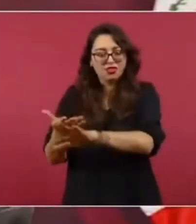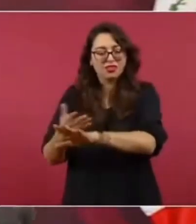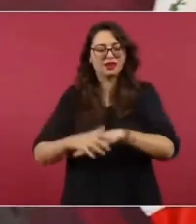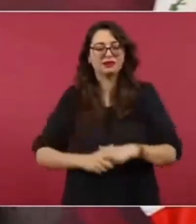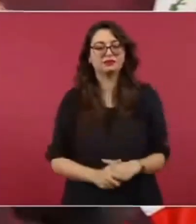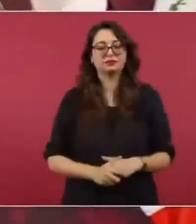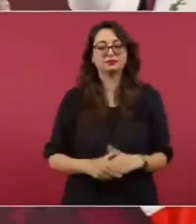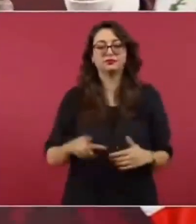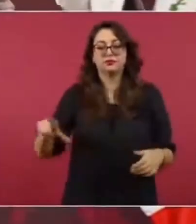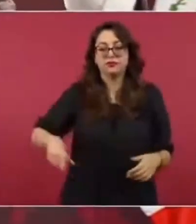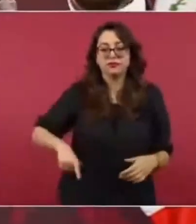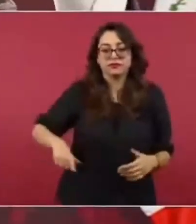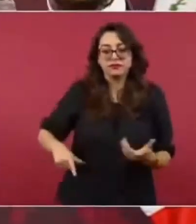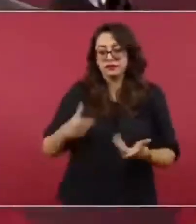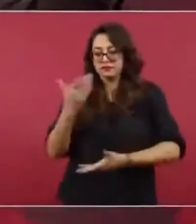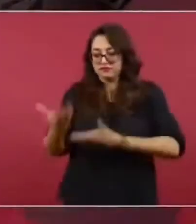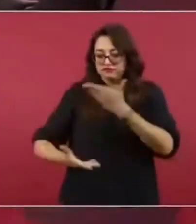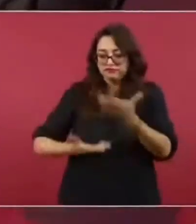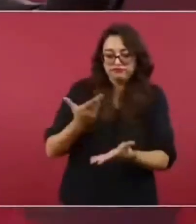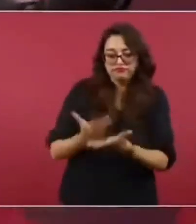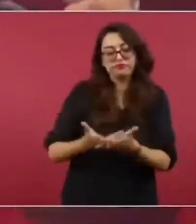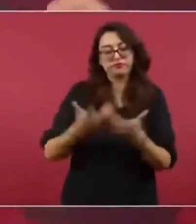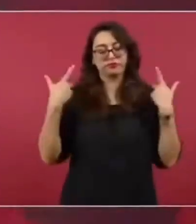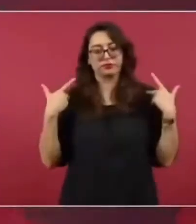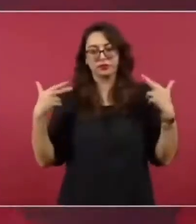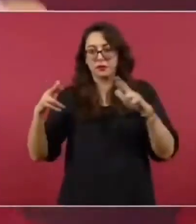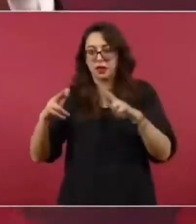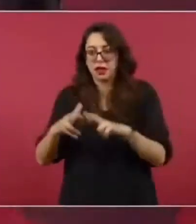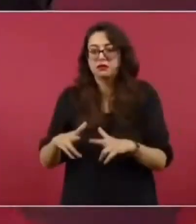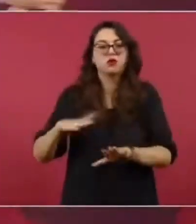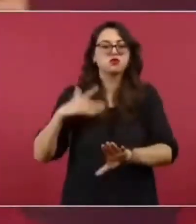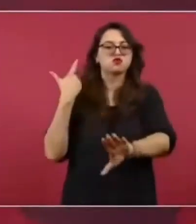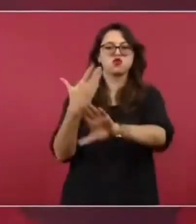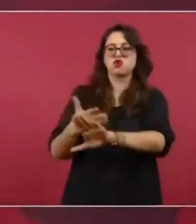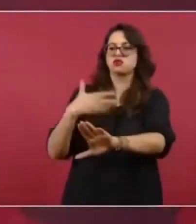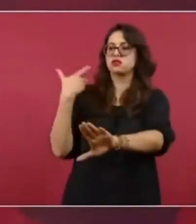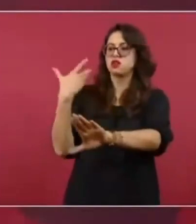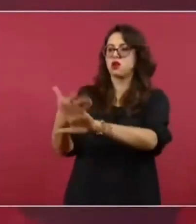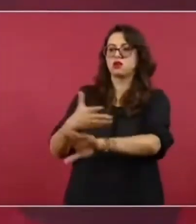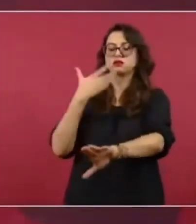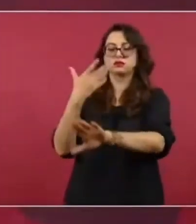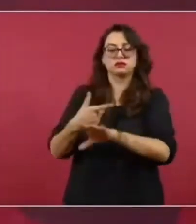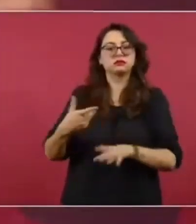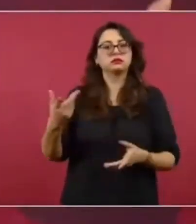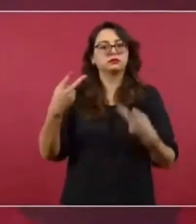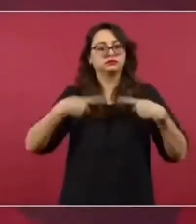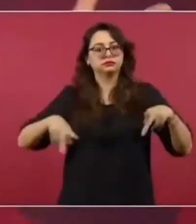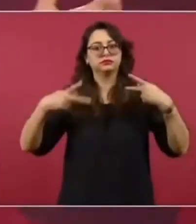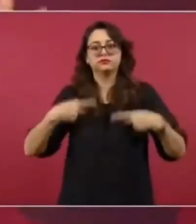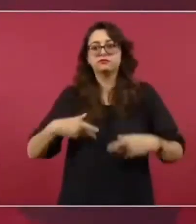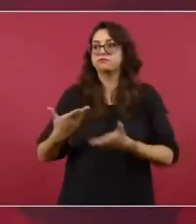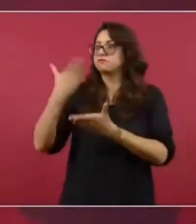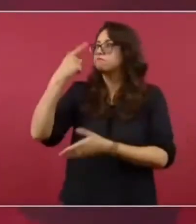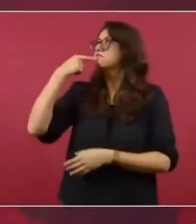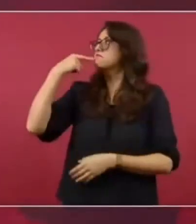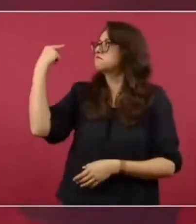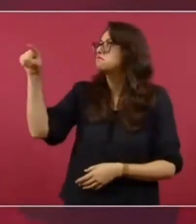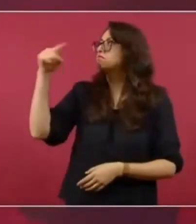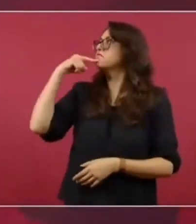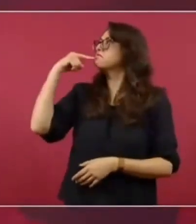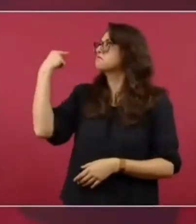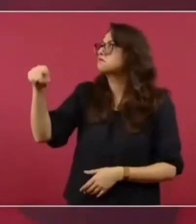y claro que se presentaron denuncias en el Poder Judicial y amparos y todos fueron desechados